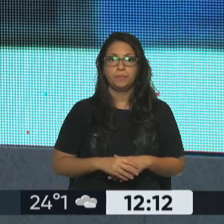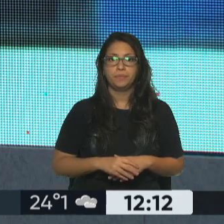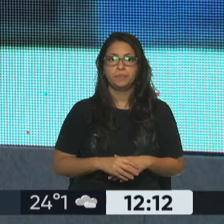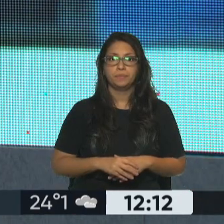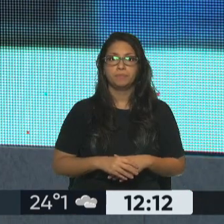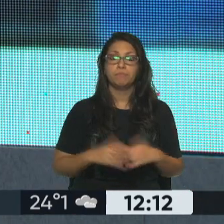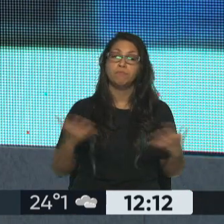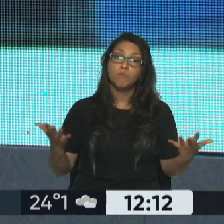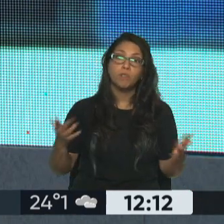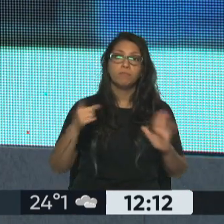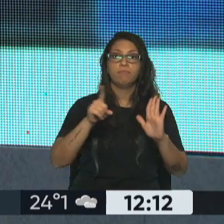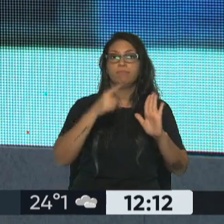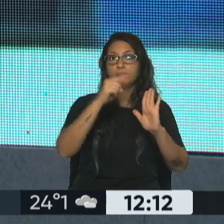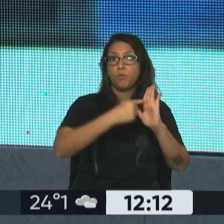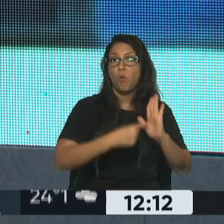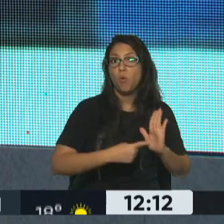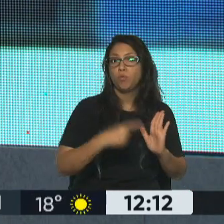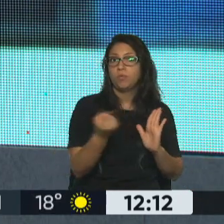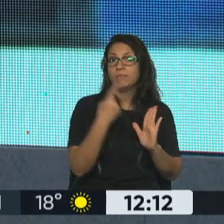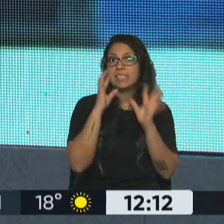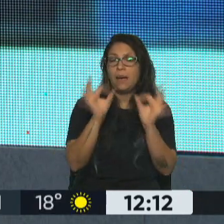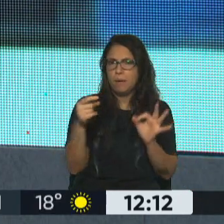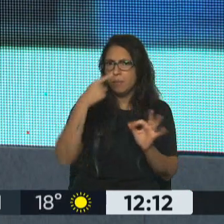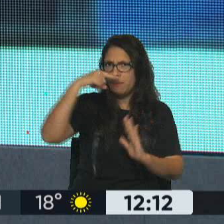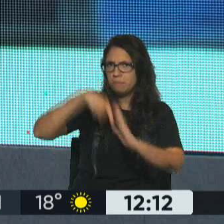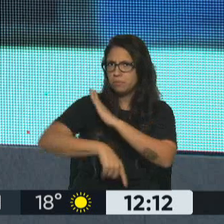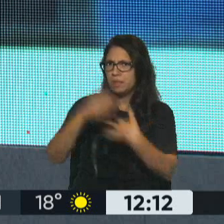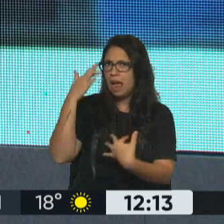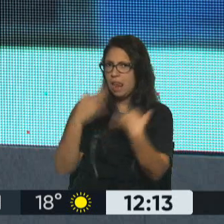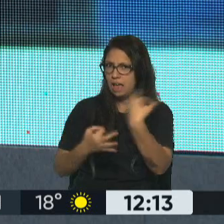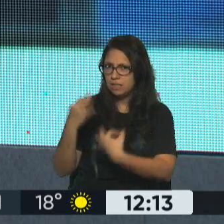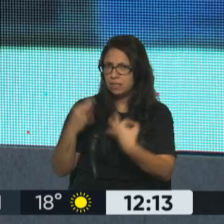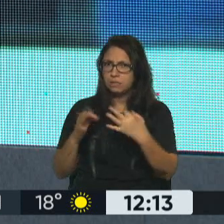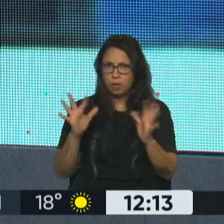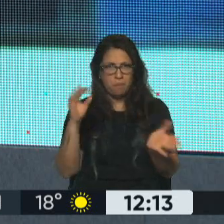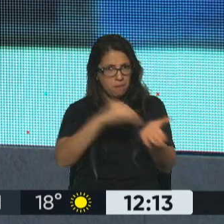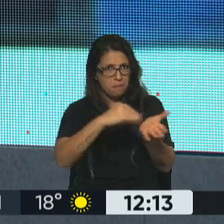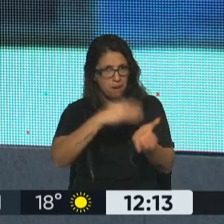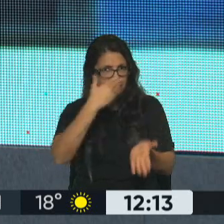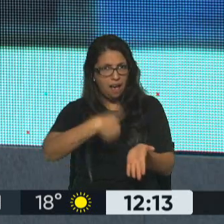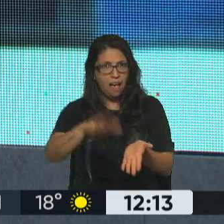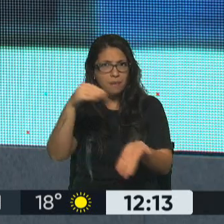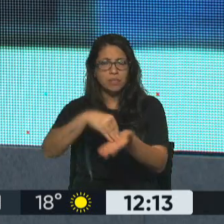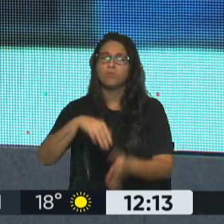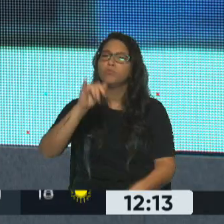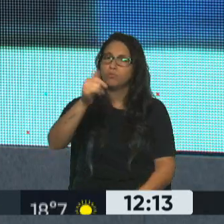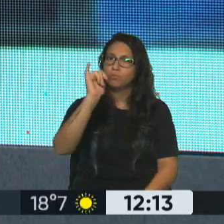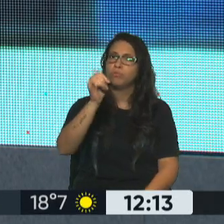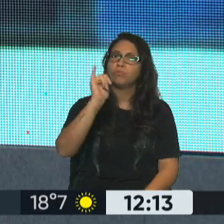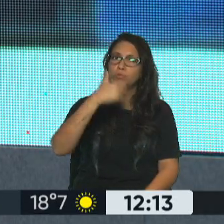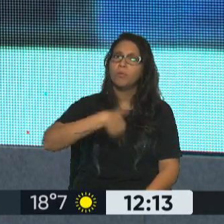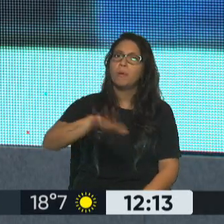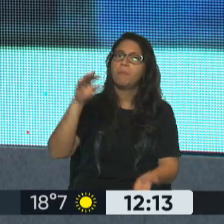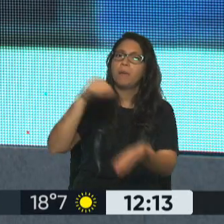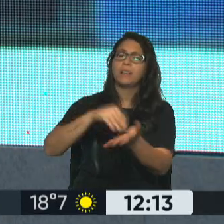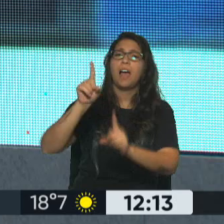Bueno, bien, hasta aquí las medidas conocidas, que vamos a analizar también. Pero, ¿va a haber más, Raúl? Va a haber más medidas, y algunas se van a